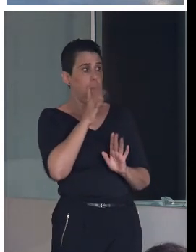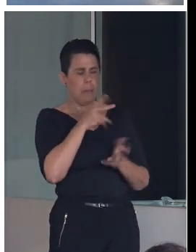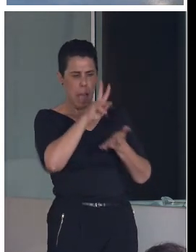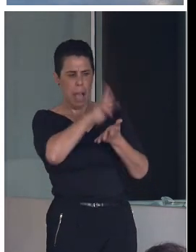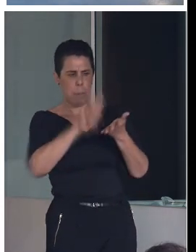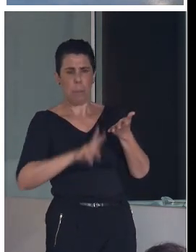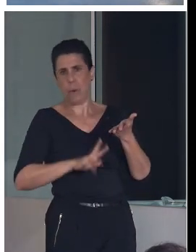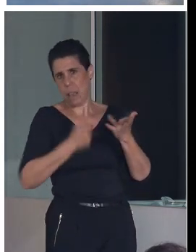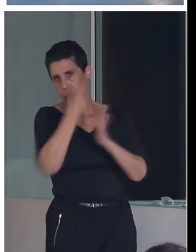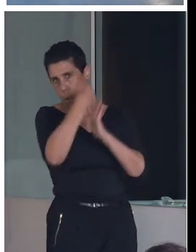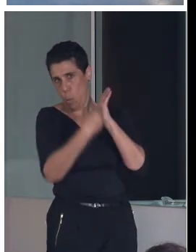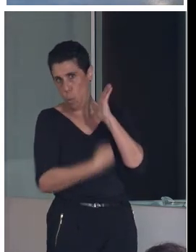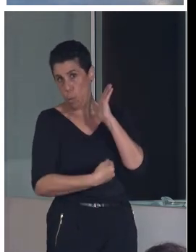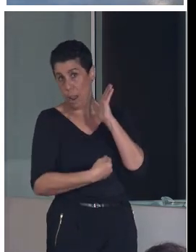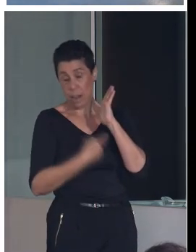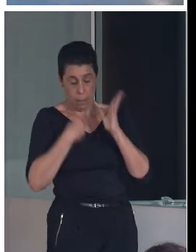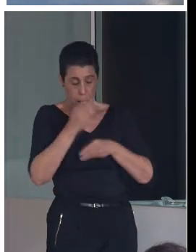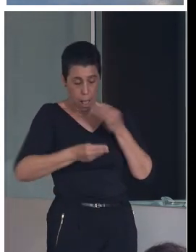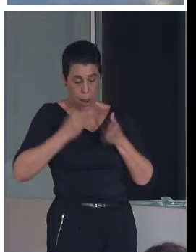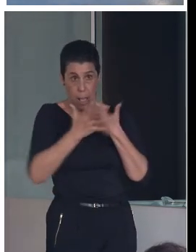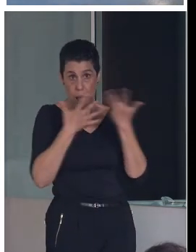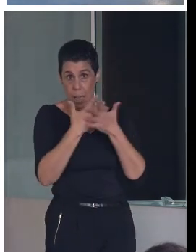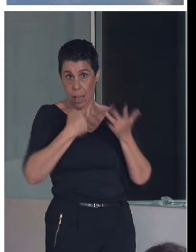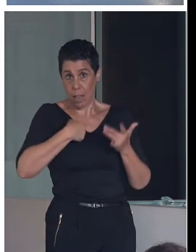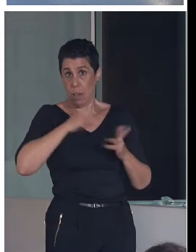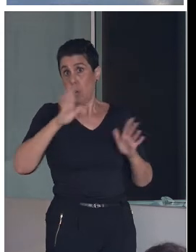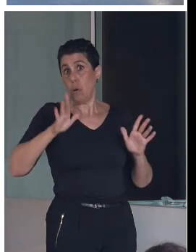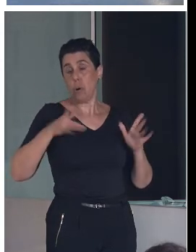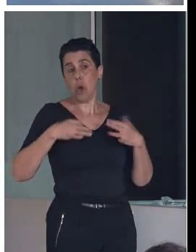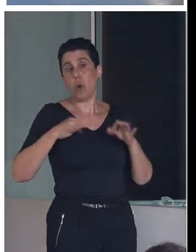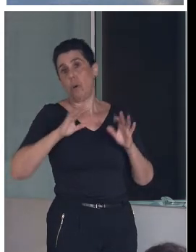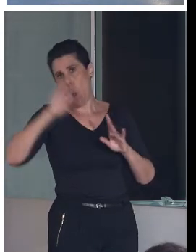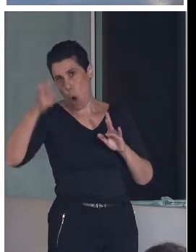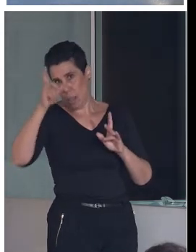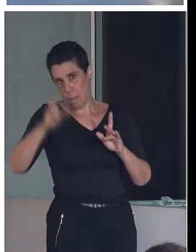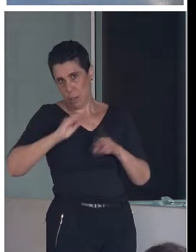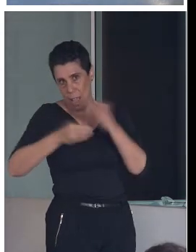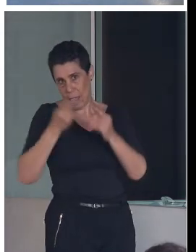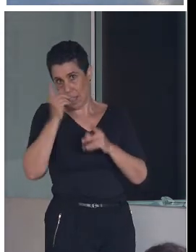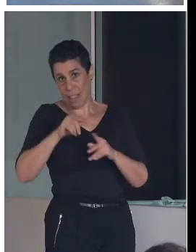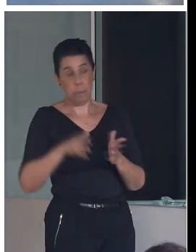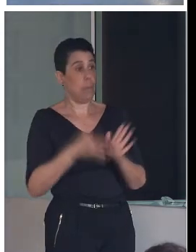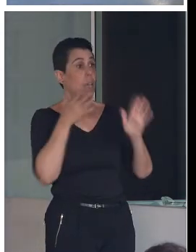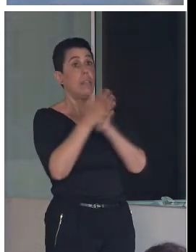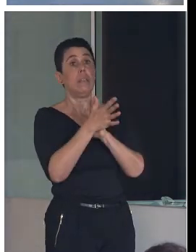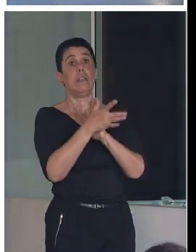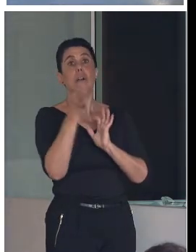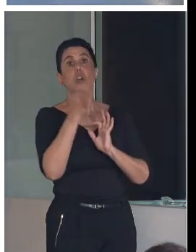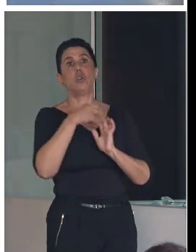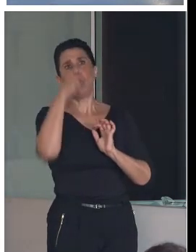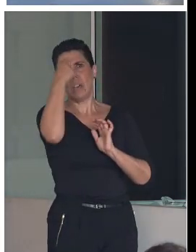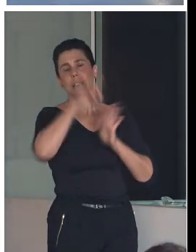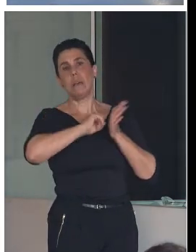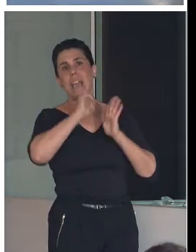una lista de cosas, que las hago yo, ¿vale?, habitualmente, pero otros también las hacen, significa que te tienes que saber toda la